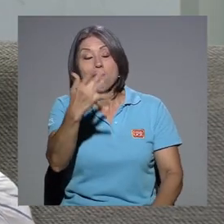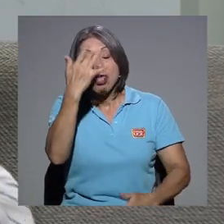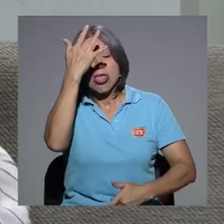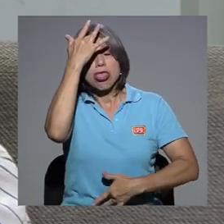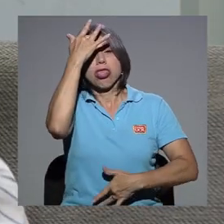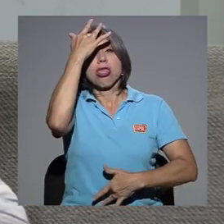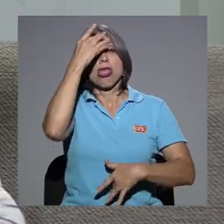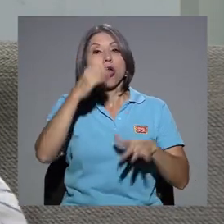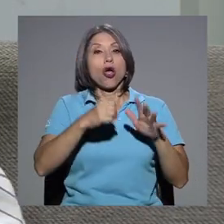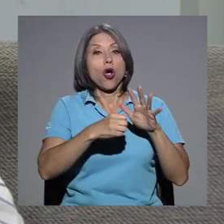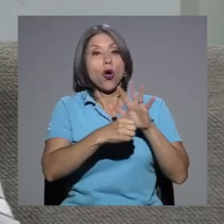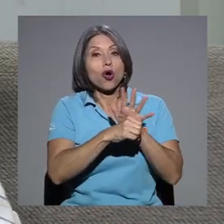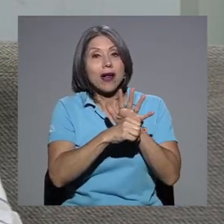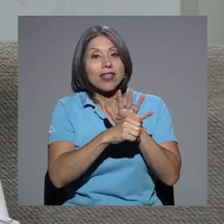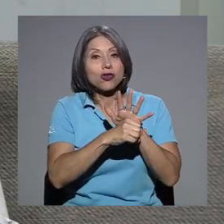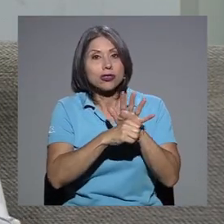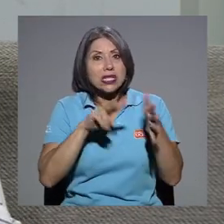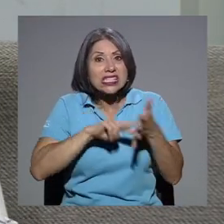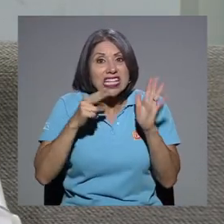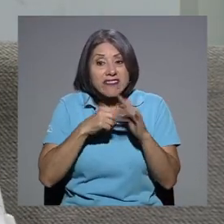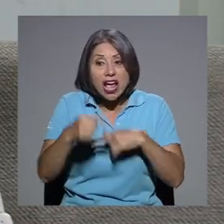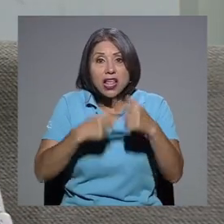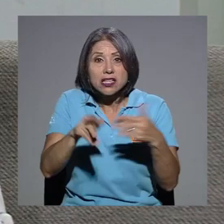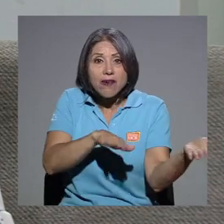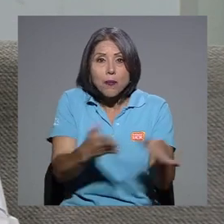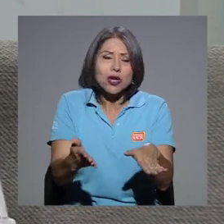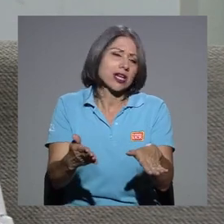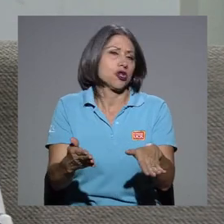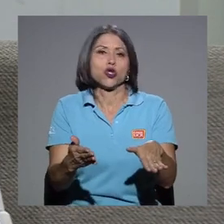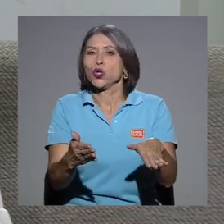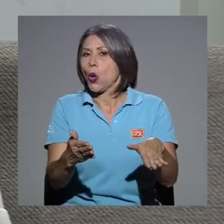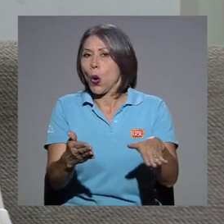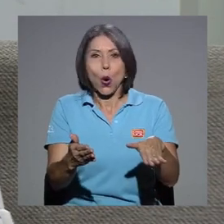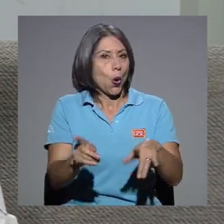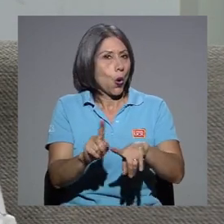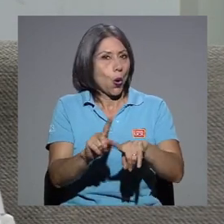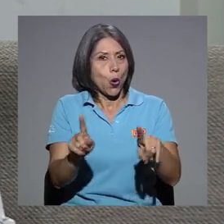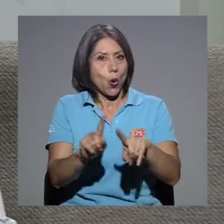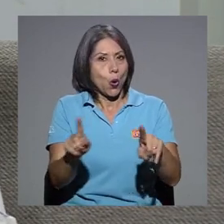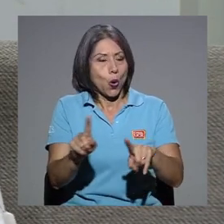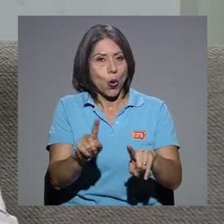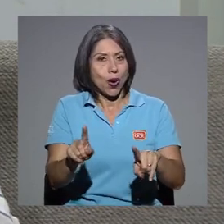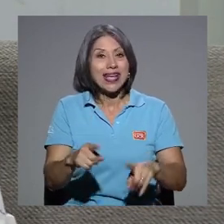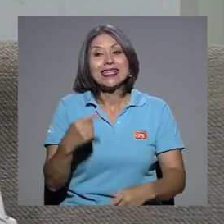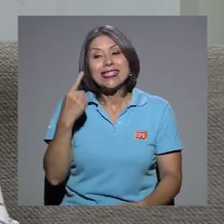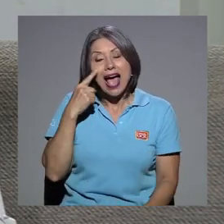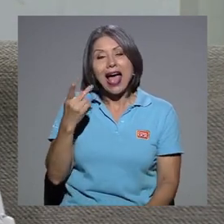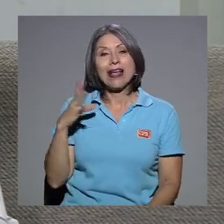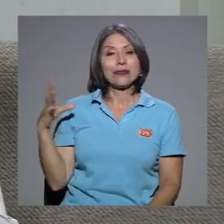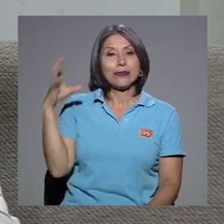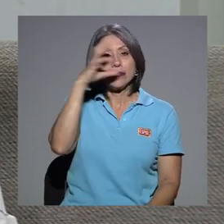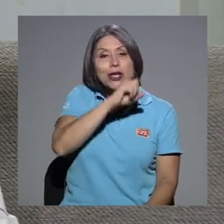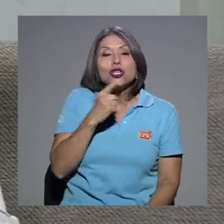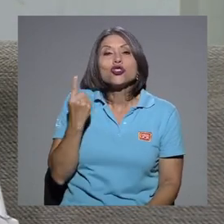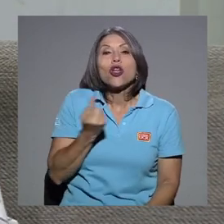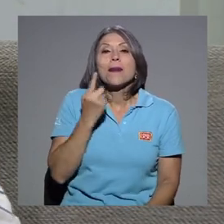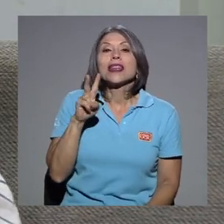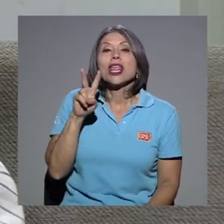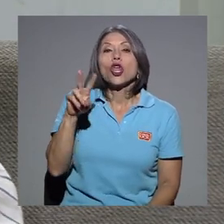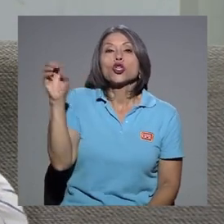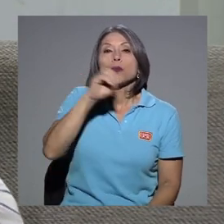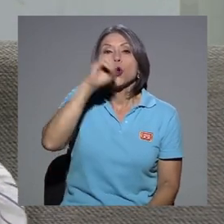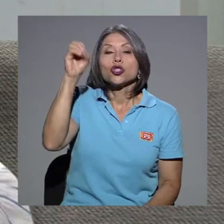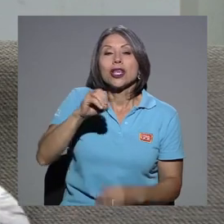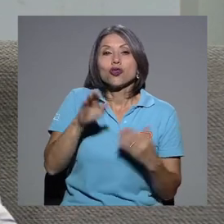coronavirus no implica que se van a morir. Ese es el primer punto. O se ha visto que solo un 2% se muere,